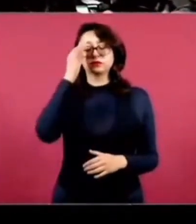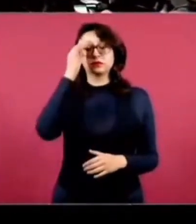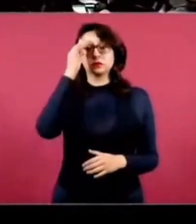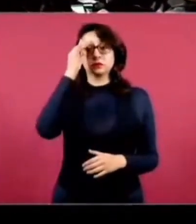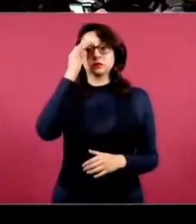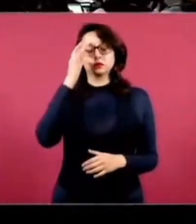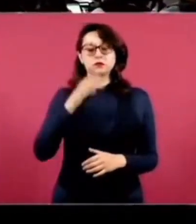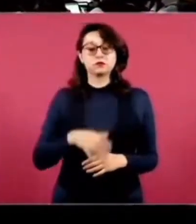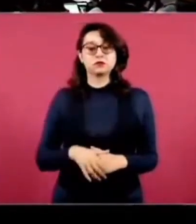a quién se le vendió.